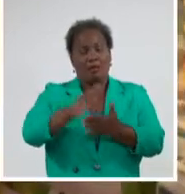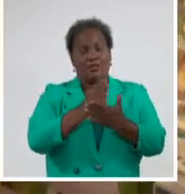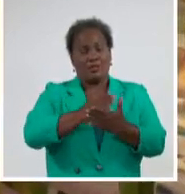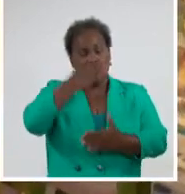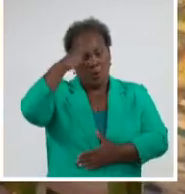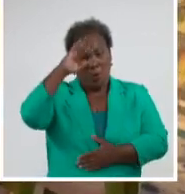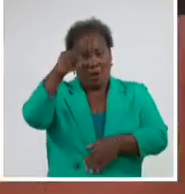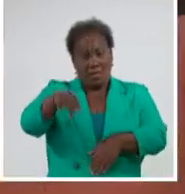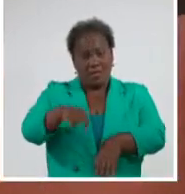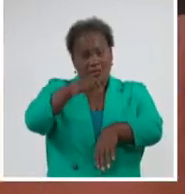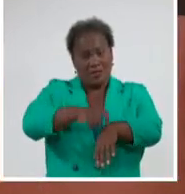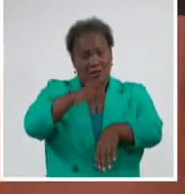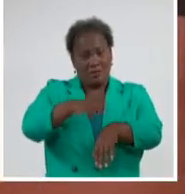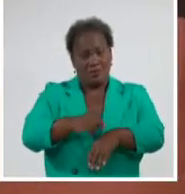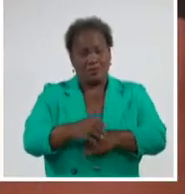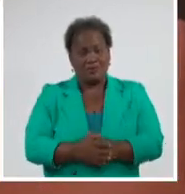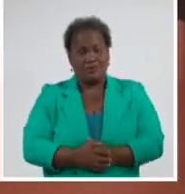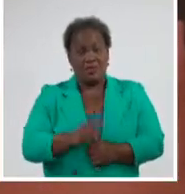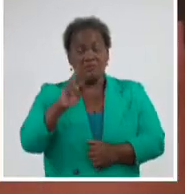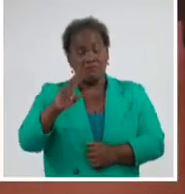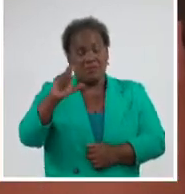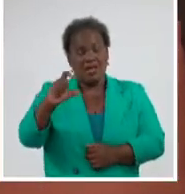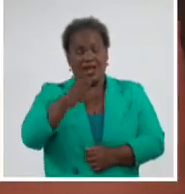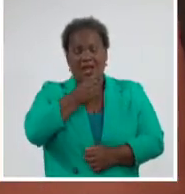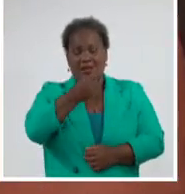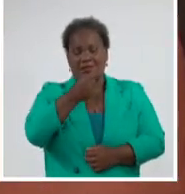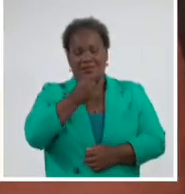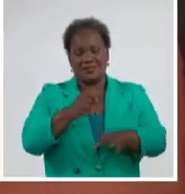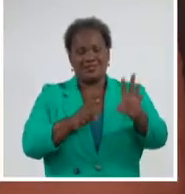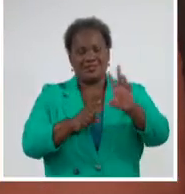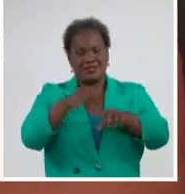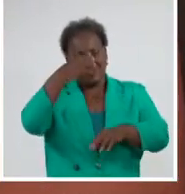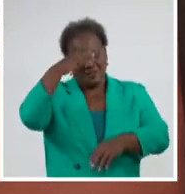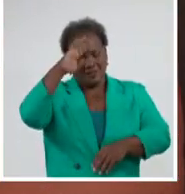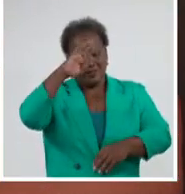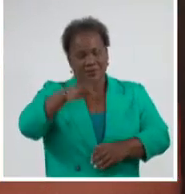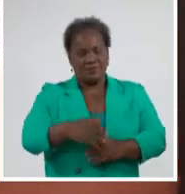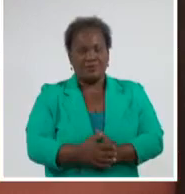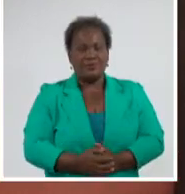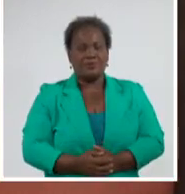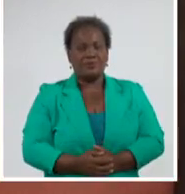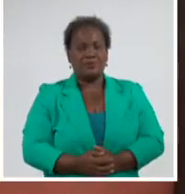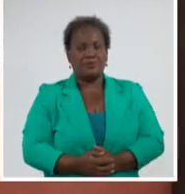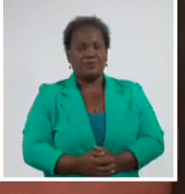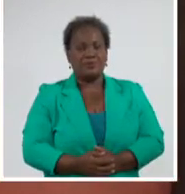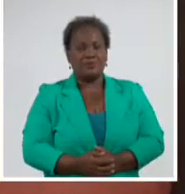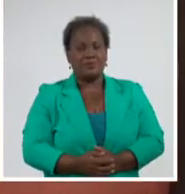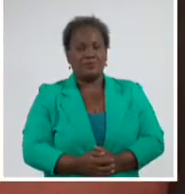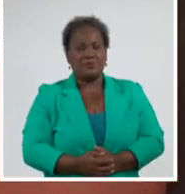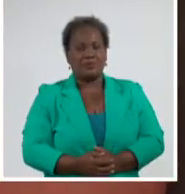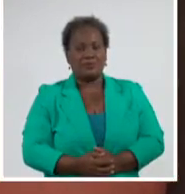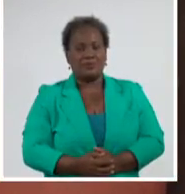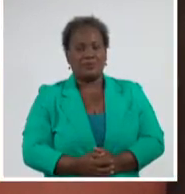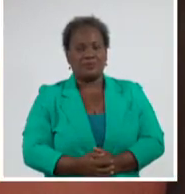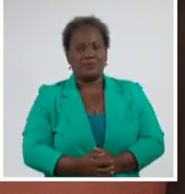estos tiempos. Desde Villa Clara, Hilda Cárdenas Conlledo, Sistema Informativo de la Televisión Cubana.